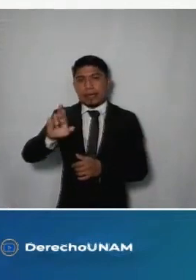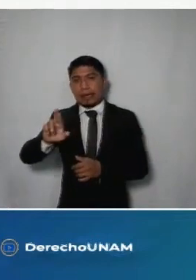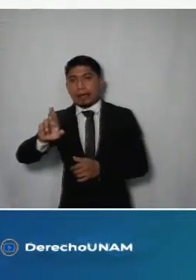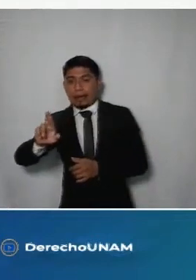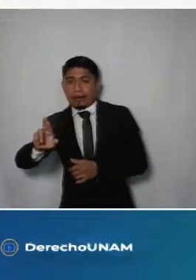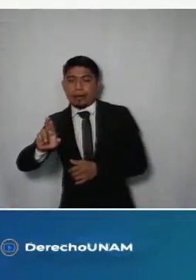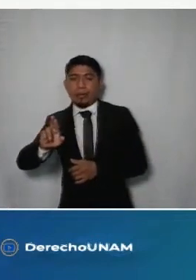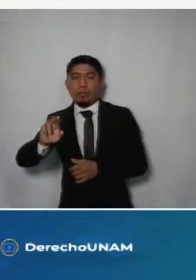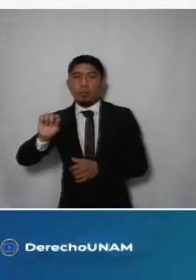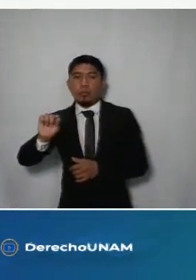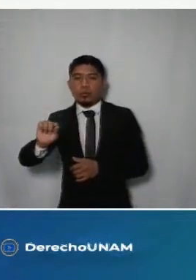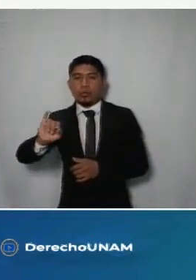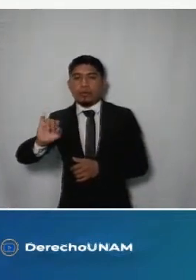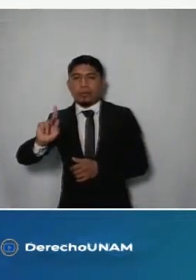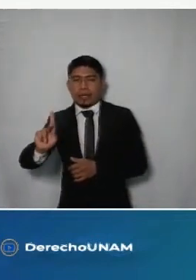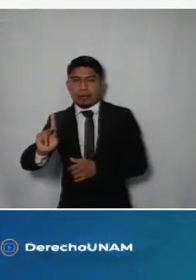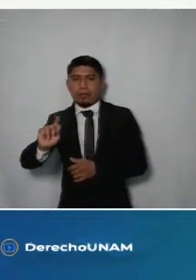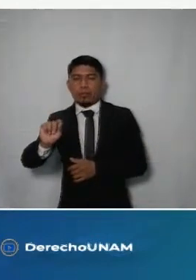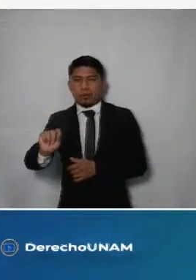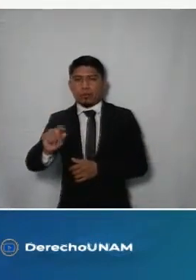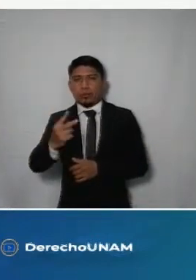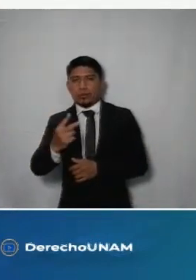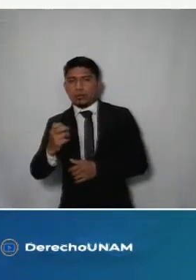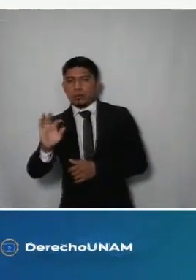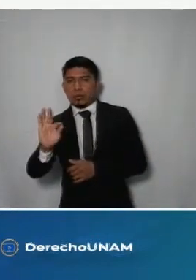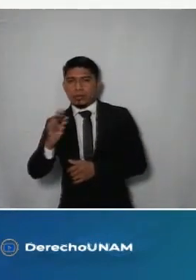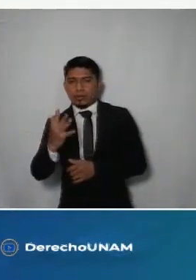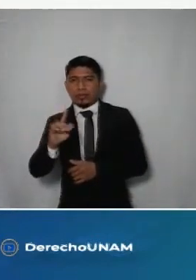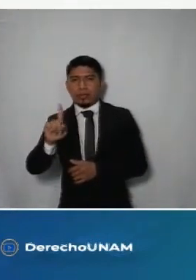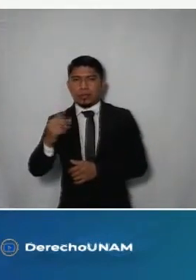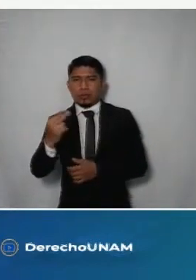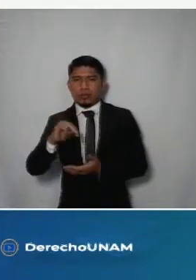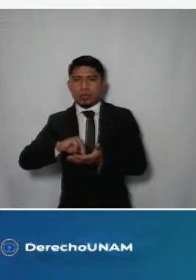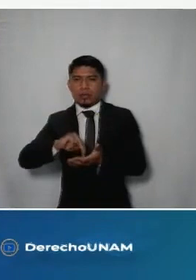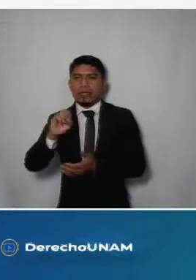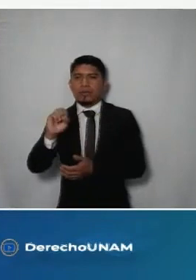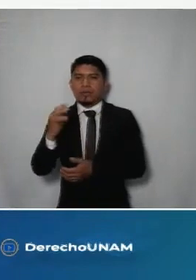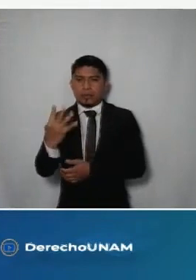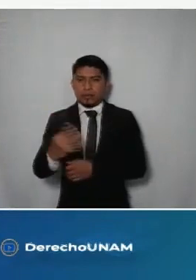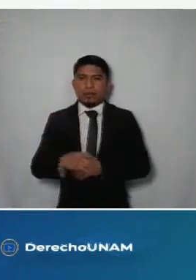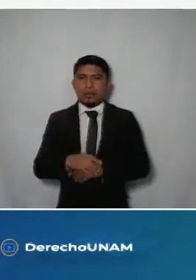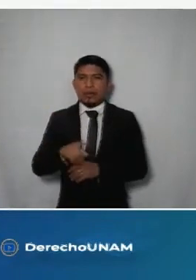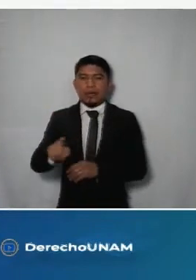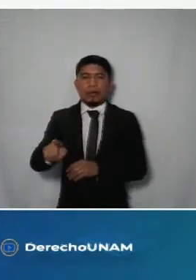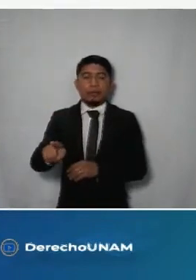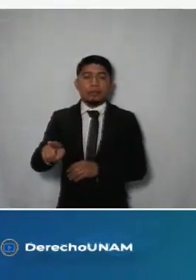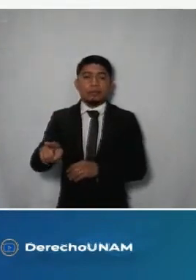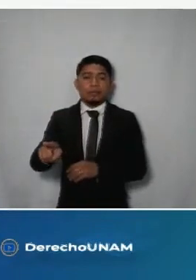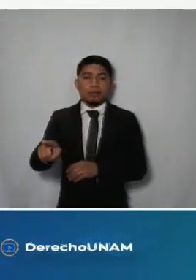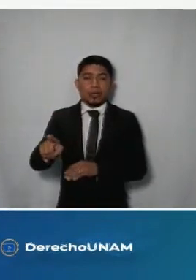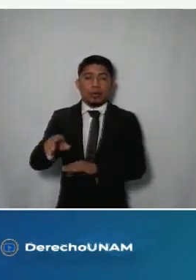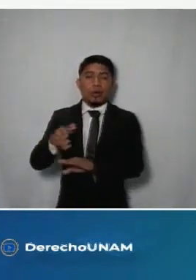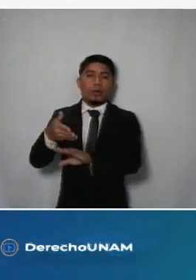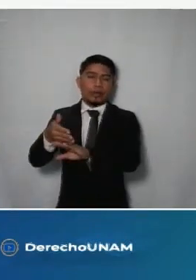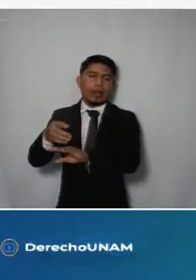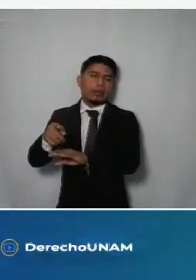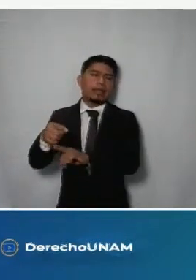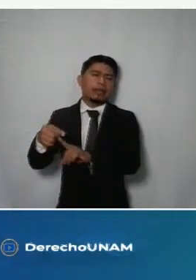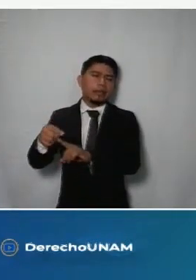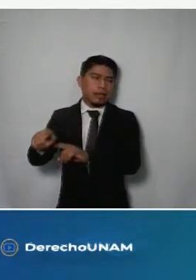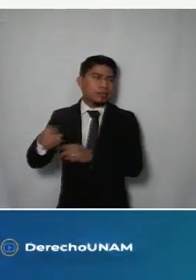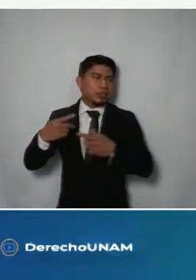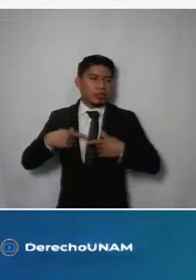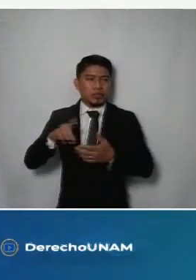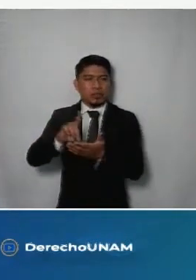rr punto ip punto doscientos cuarenta y cinco diagonal veinte veinticuatro interpuesto en contra del instituto de las